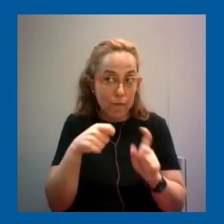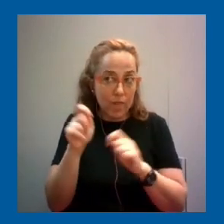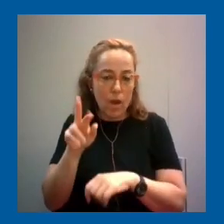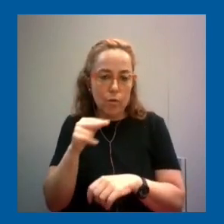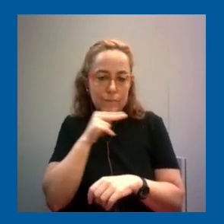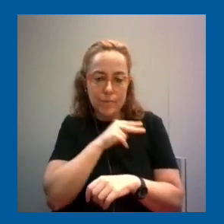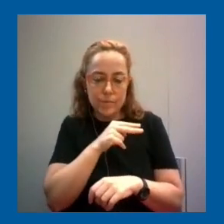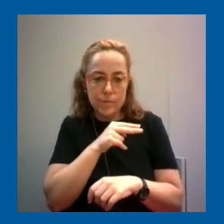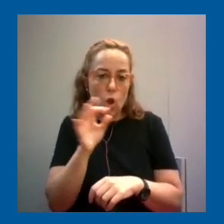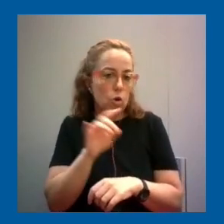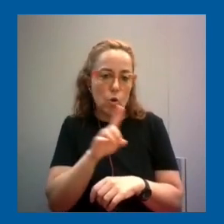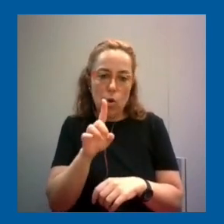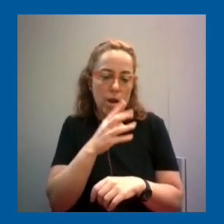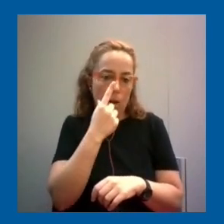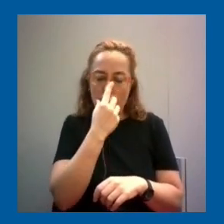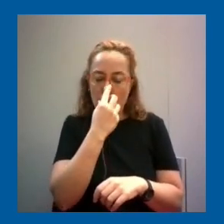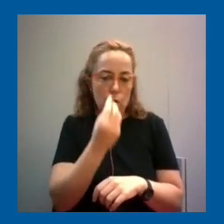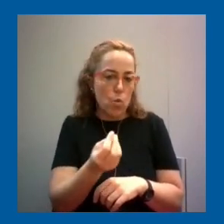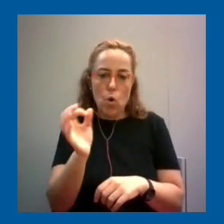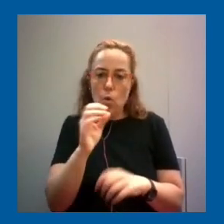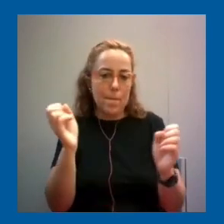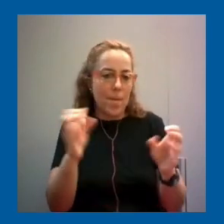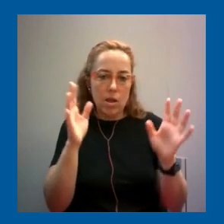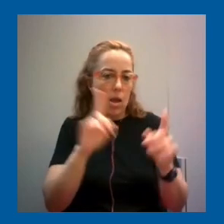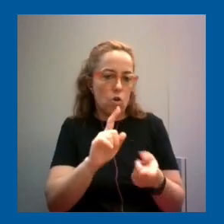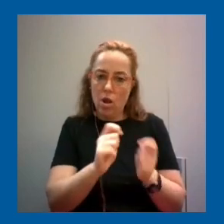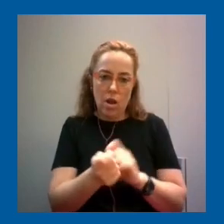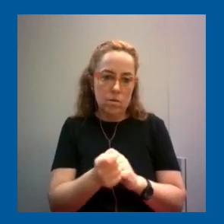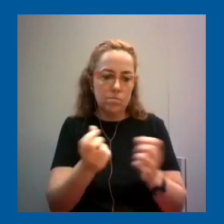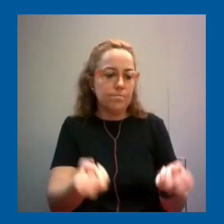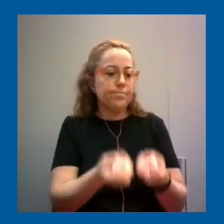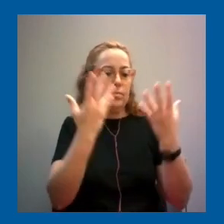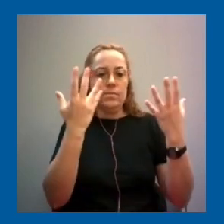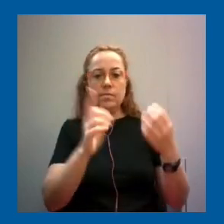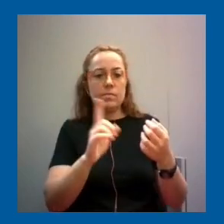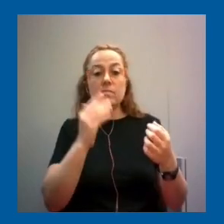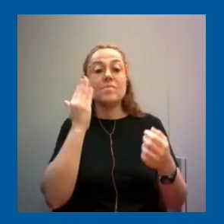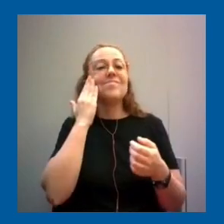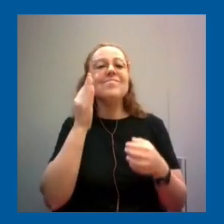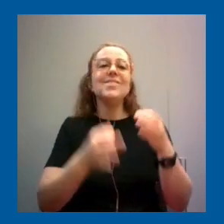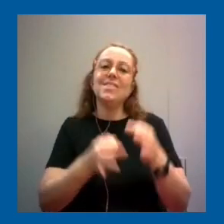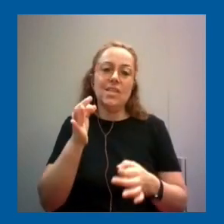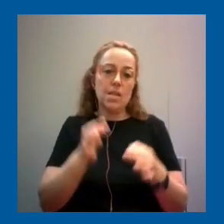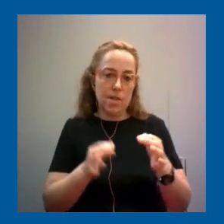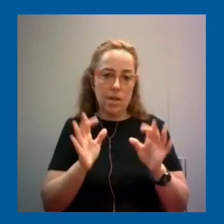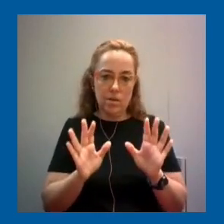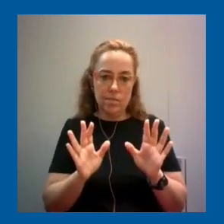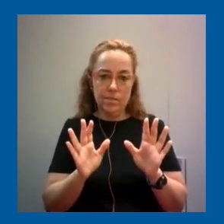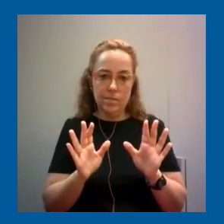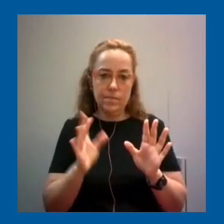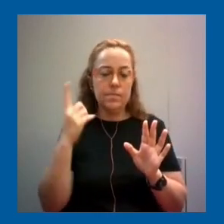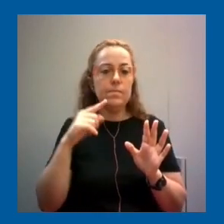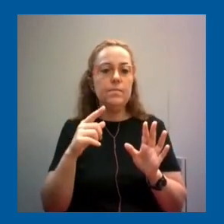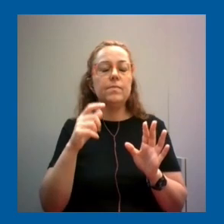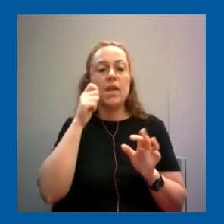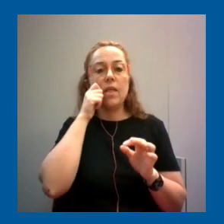sin embargo no eran brujos, no hacían magia y no convertían oro de la nada. Lo que sabían era química, pero era la Edad Media y no todo el mundo sabía